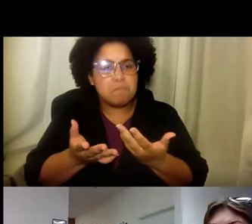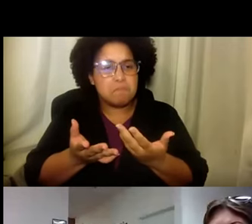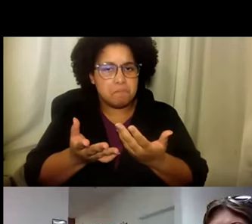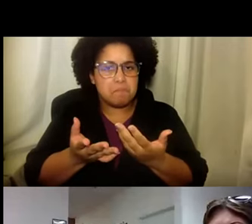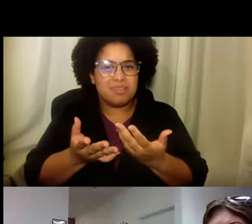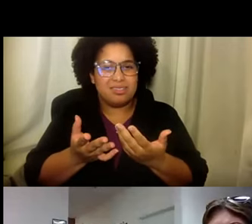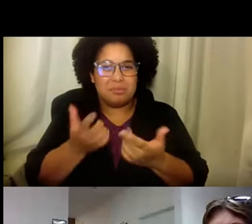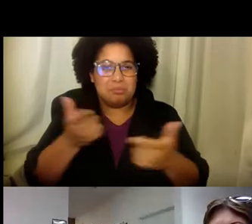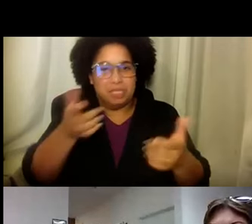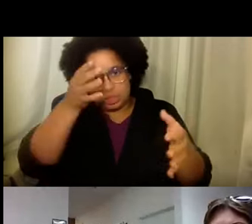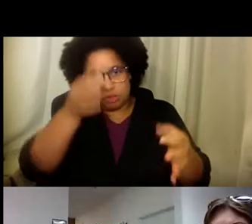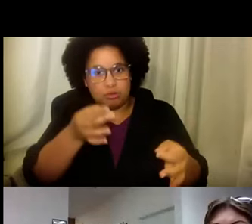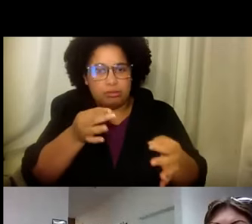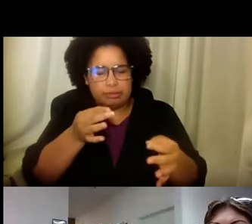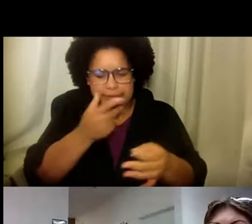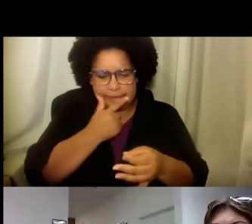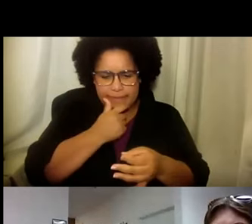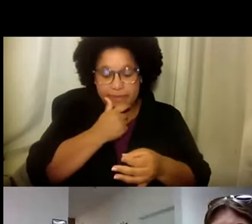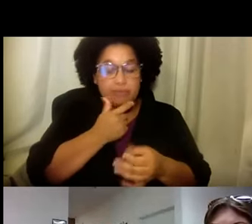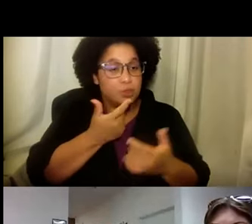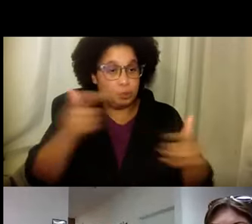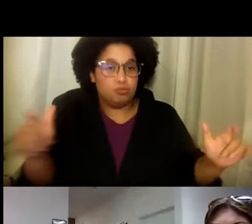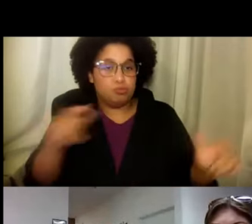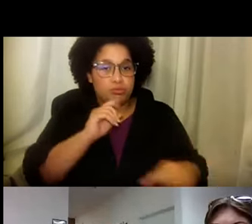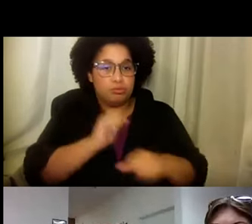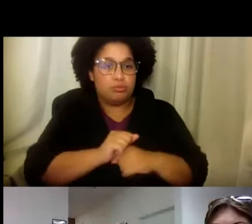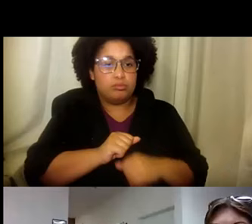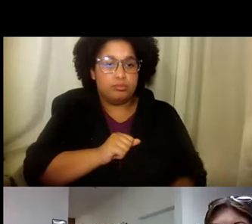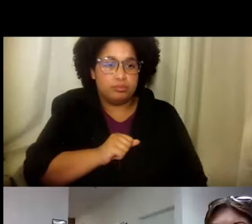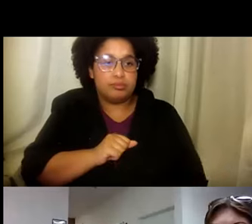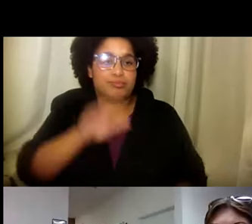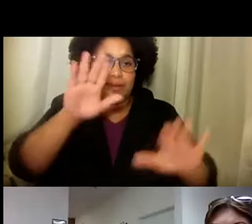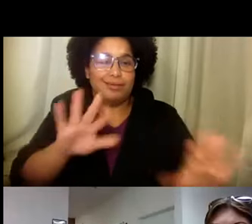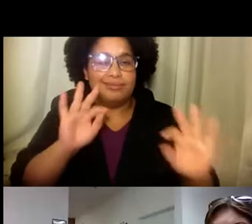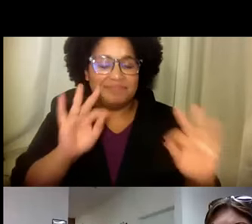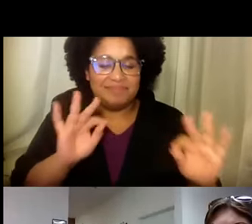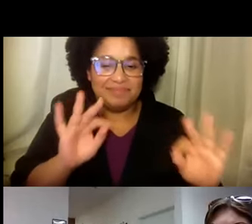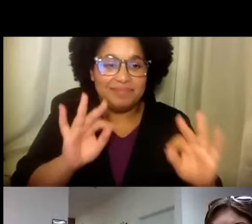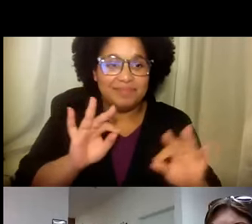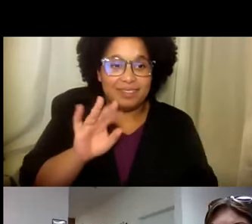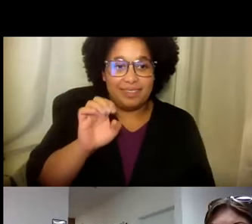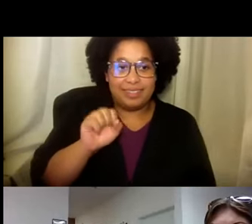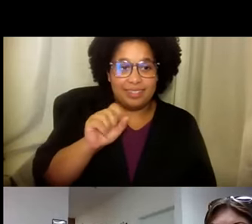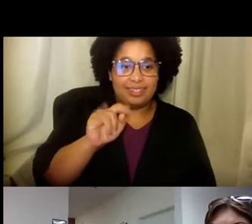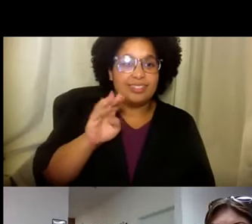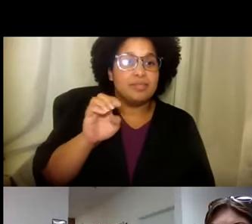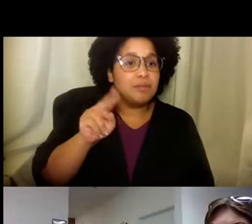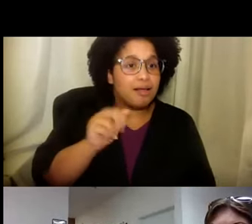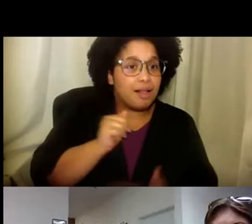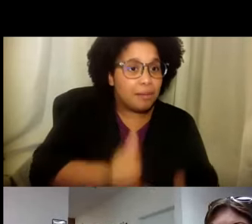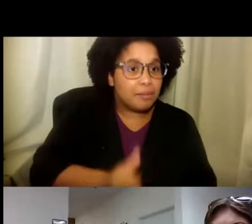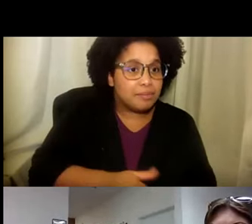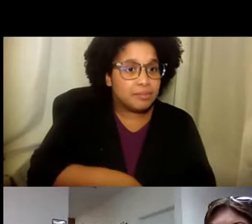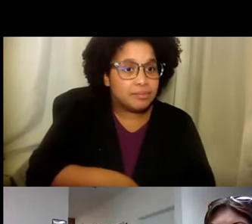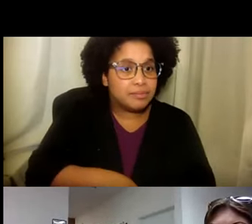Así que esa fue una decisión grande para mí. En la cual recibí ayuda. Muy bien. Excelente. ¿Y fue